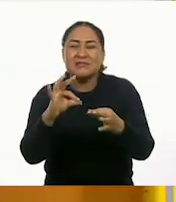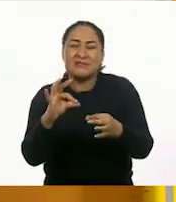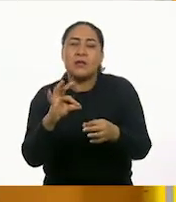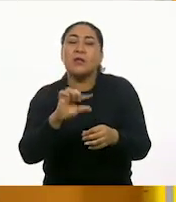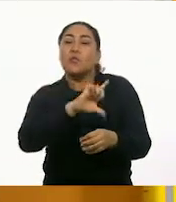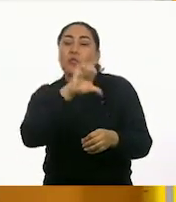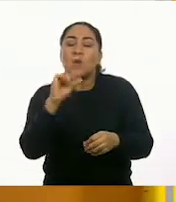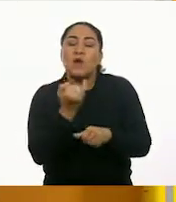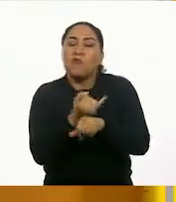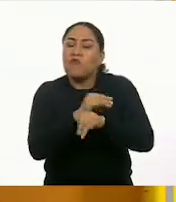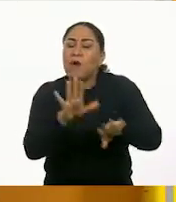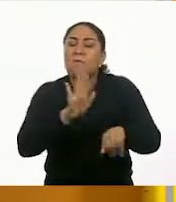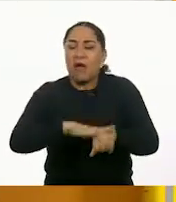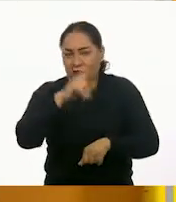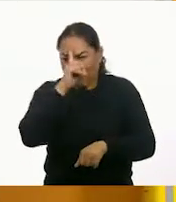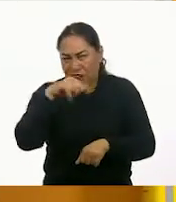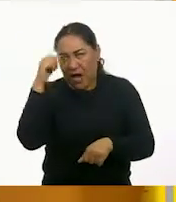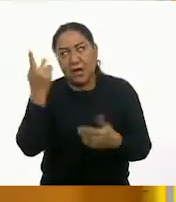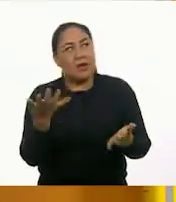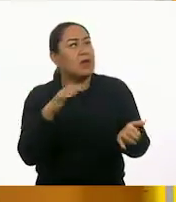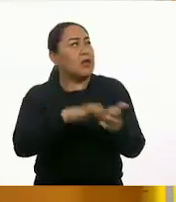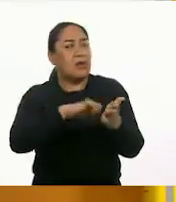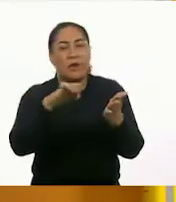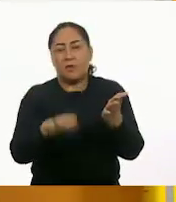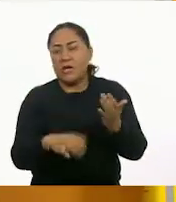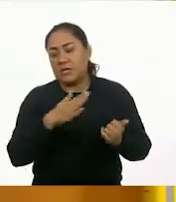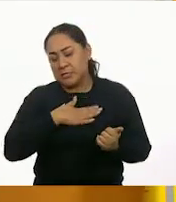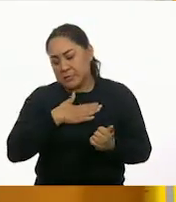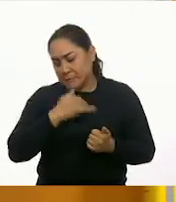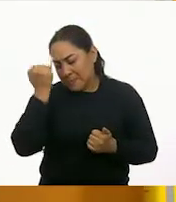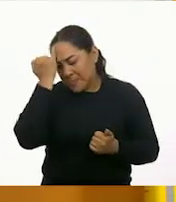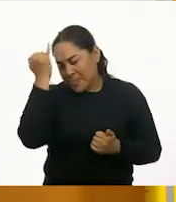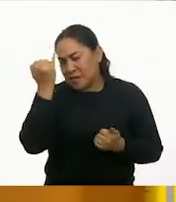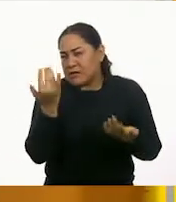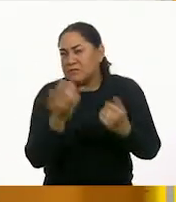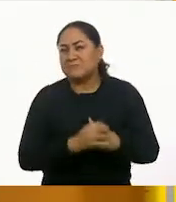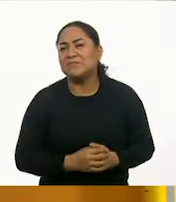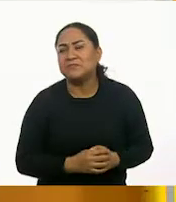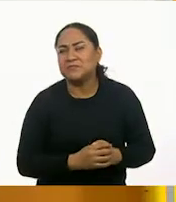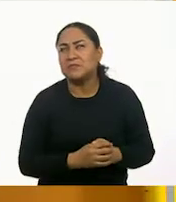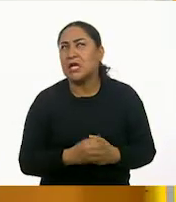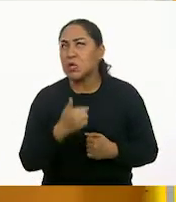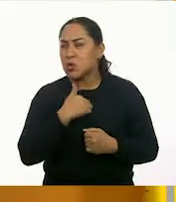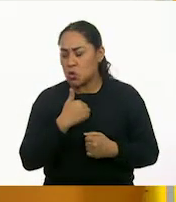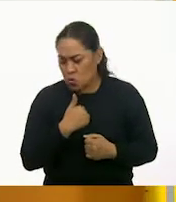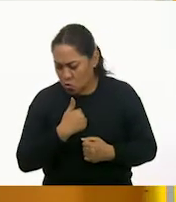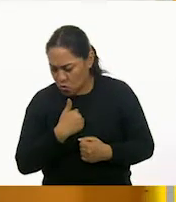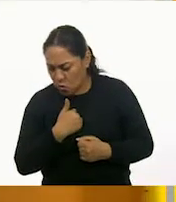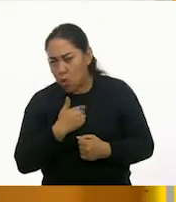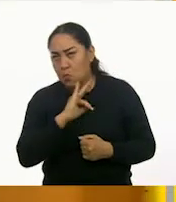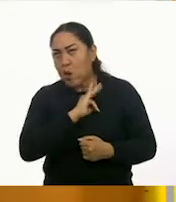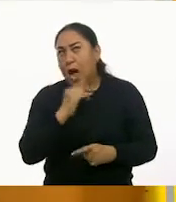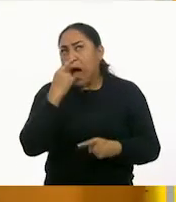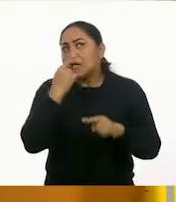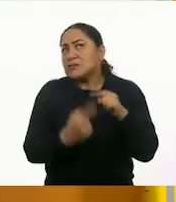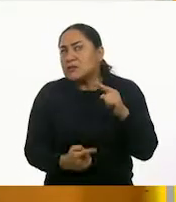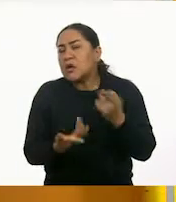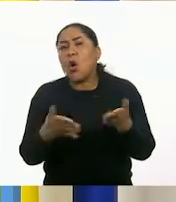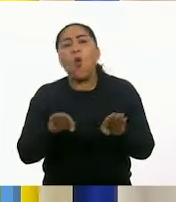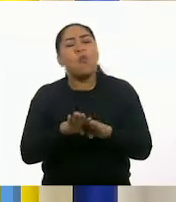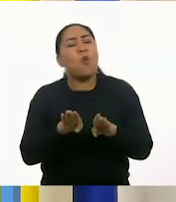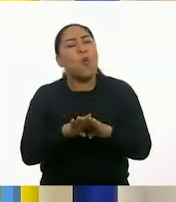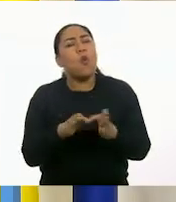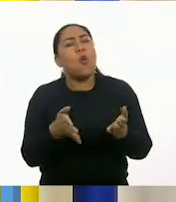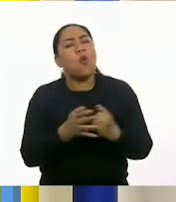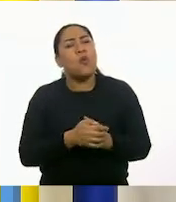más fácil. Por ejemplo, una que se me ocurre es... ¿Qué puedo hacer para prevenir? ¿Qué puedo hacer para prevenir?